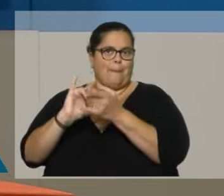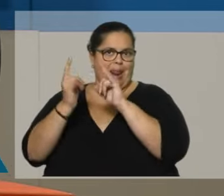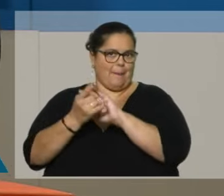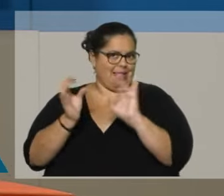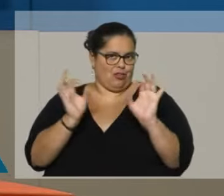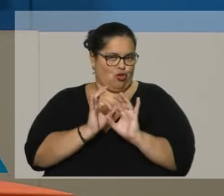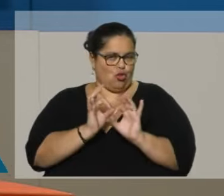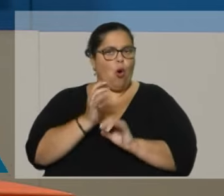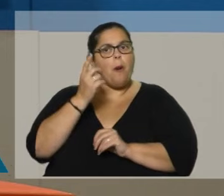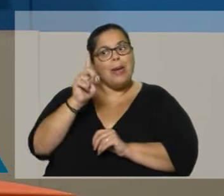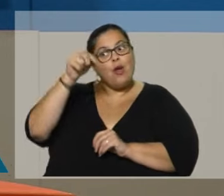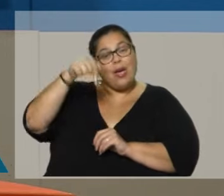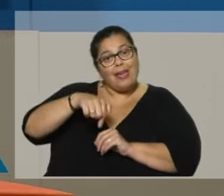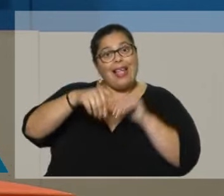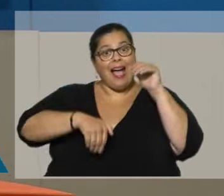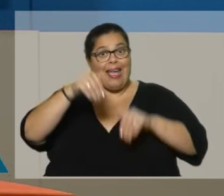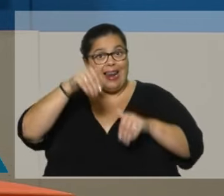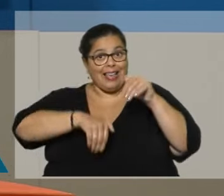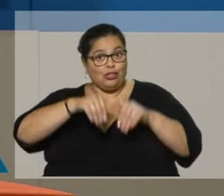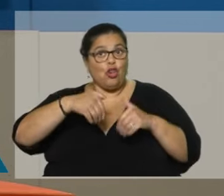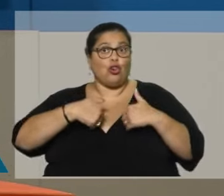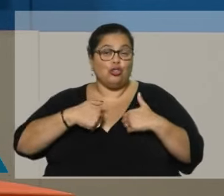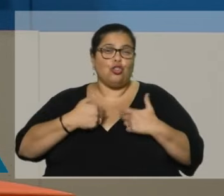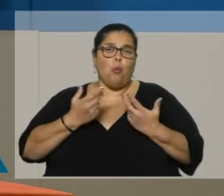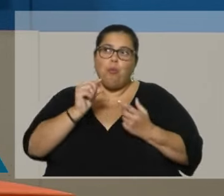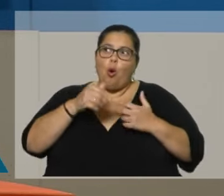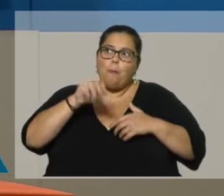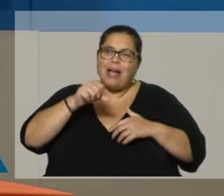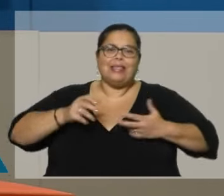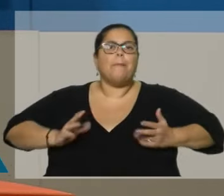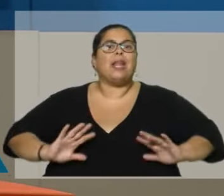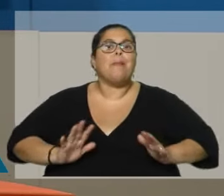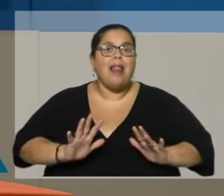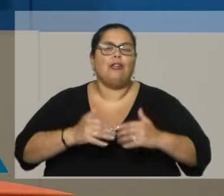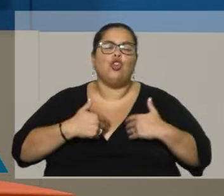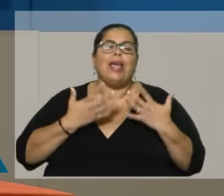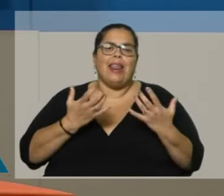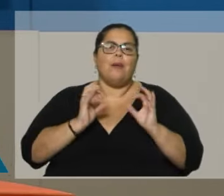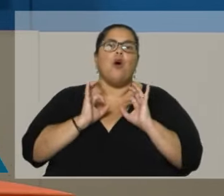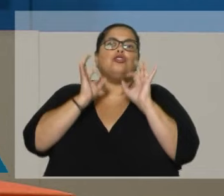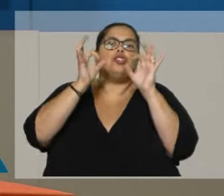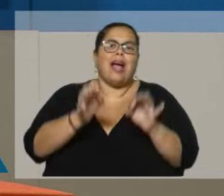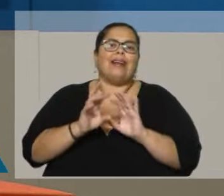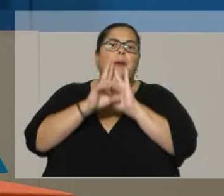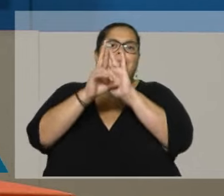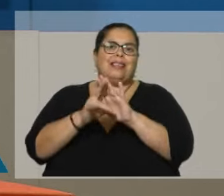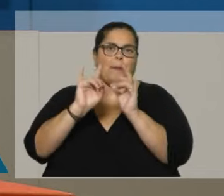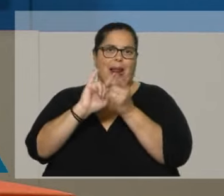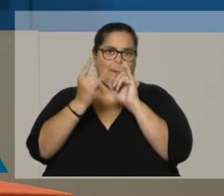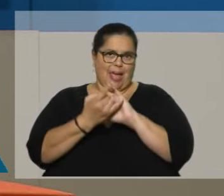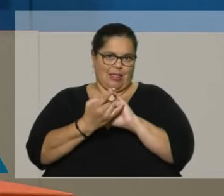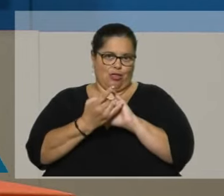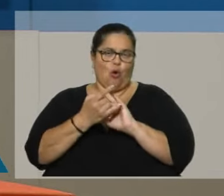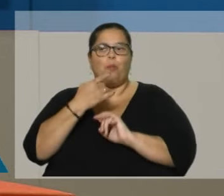La idea para estas elecciones es, ya que estamos más preparados, es, bueno, tratar de alcanzar una representación parlamentaria, ya sea